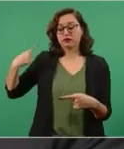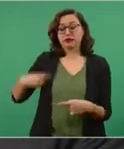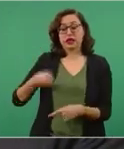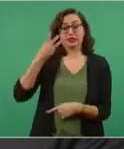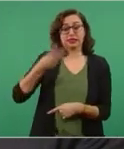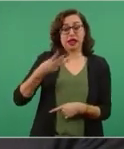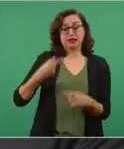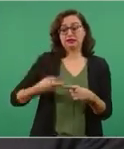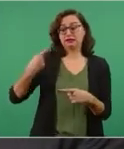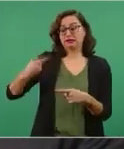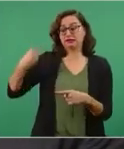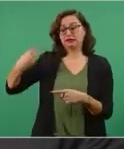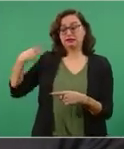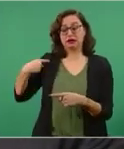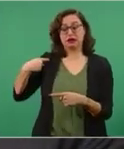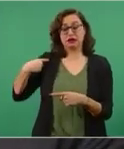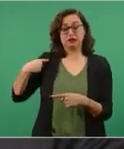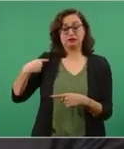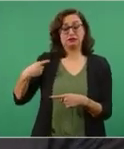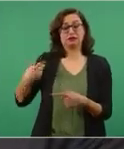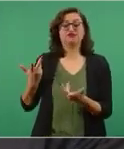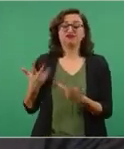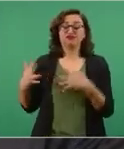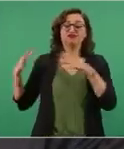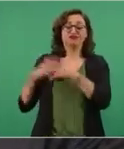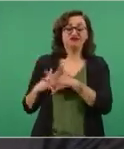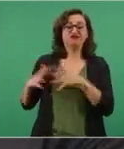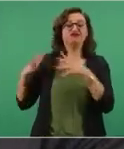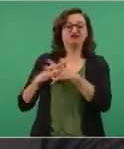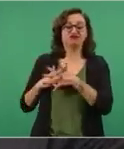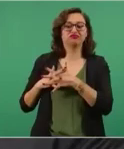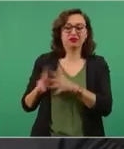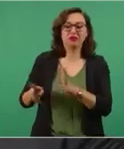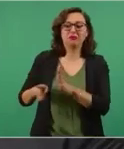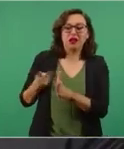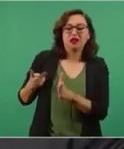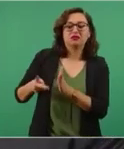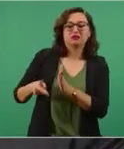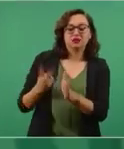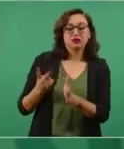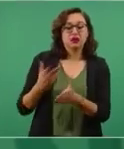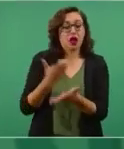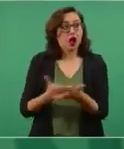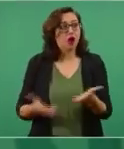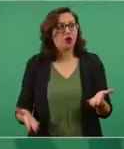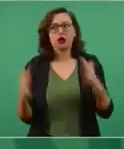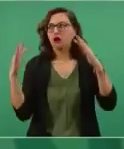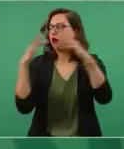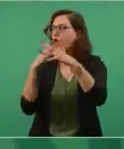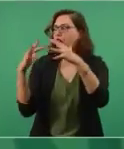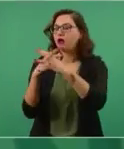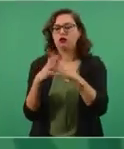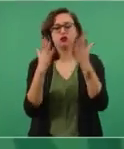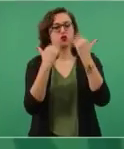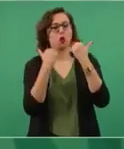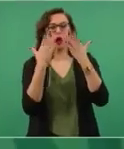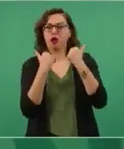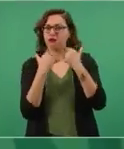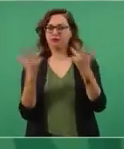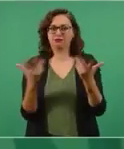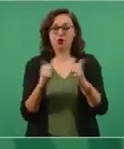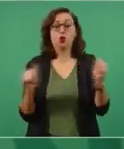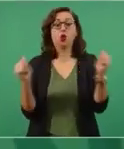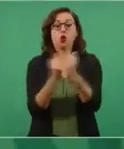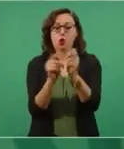lo estamos logrando de manera pacífica, sin violencia. Pero es una